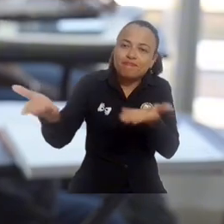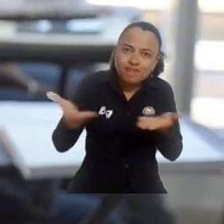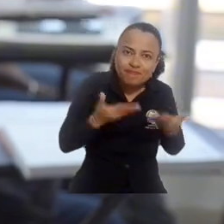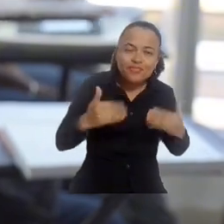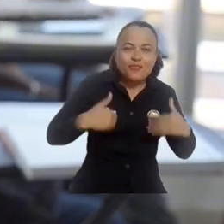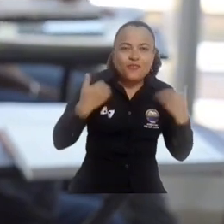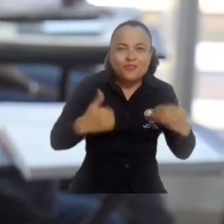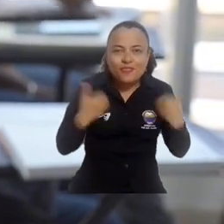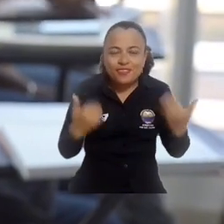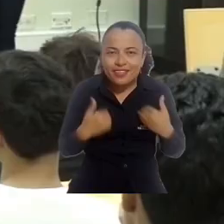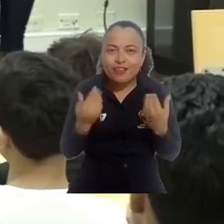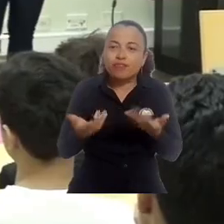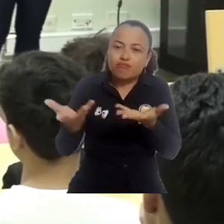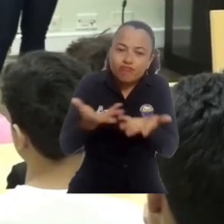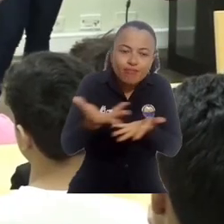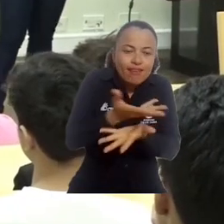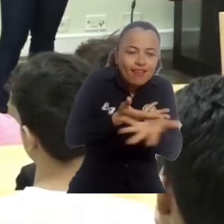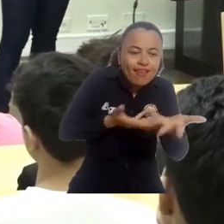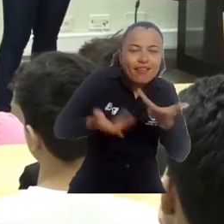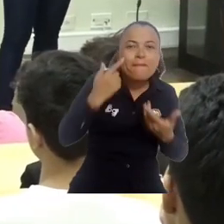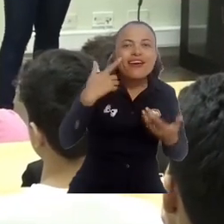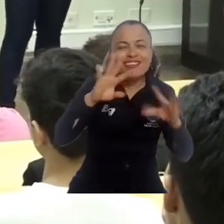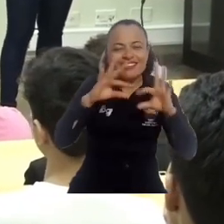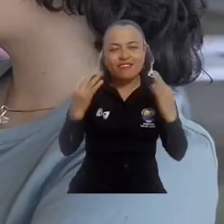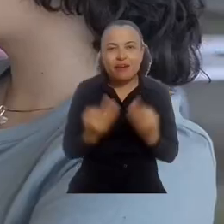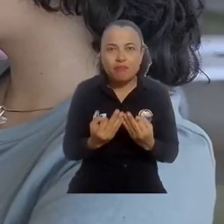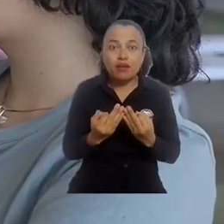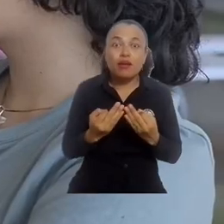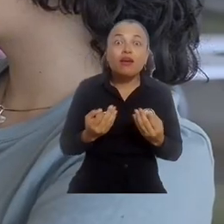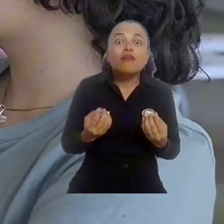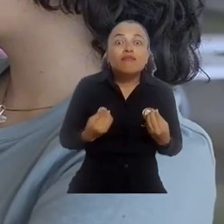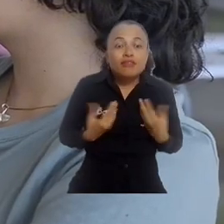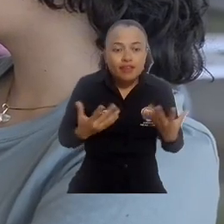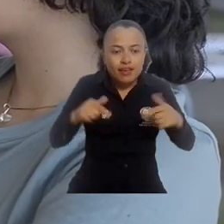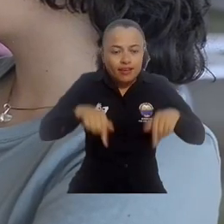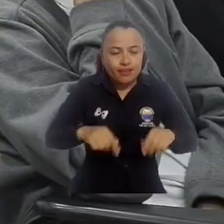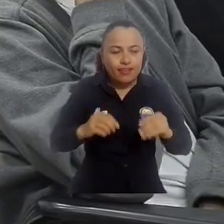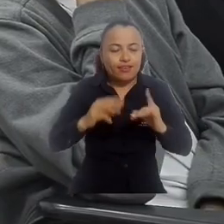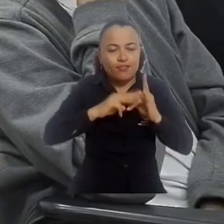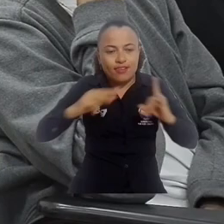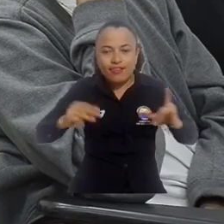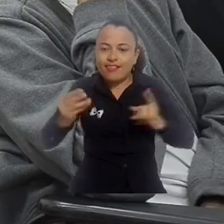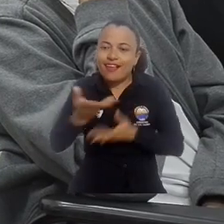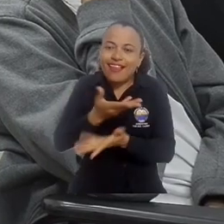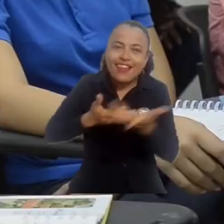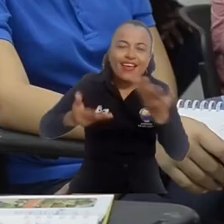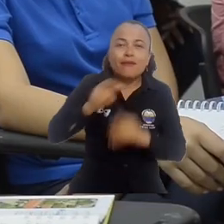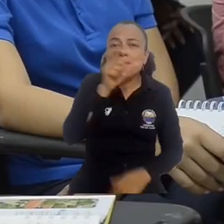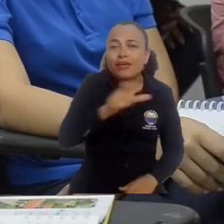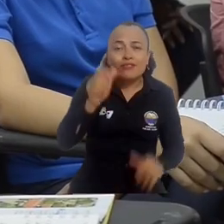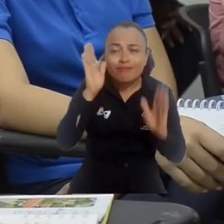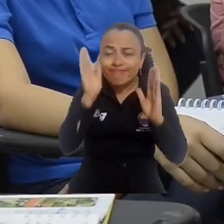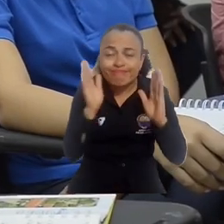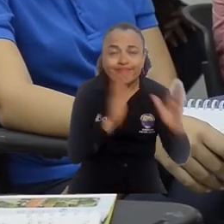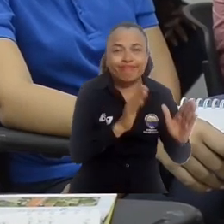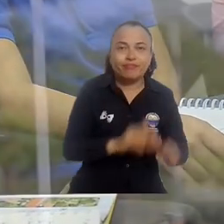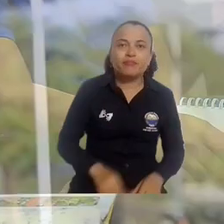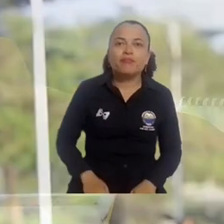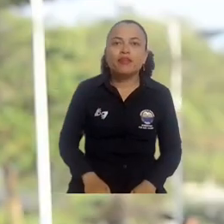estudiantes, haciéndolos sentir en familia. La que da vida a esta casa de estudios superiores donde la gente es primero.